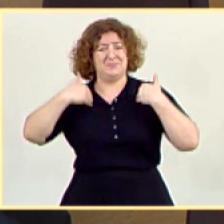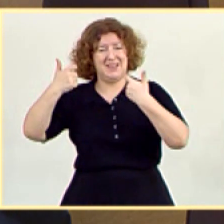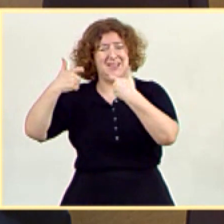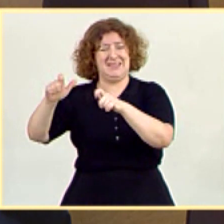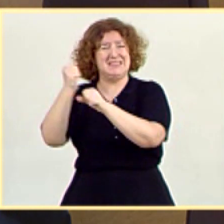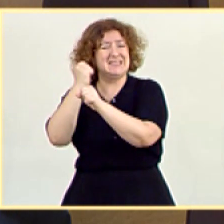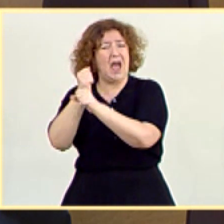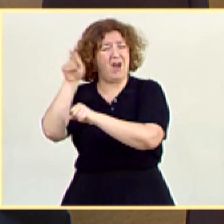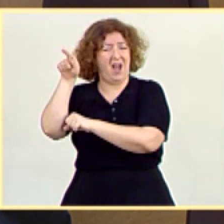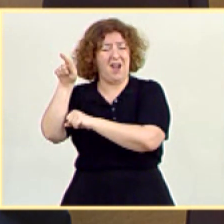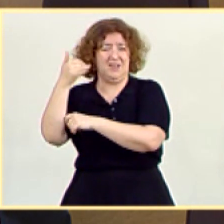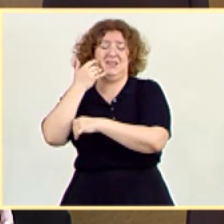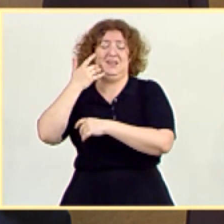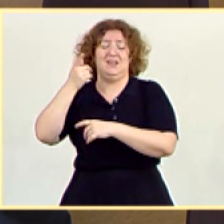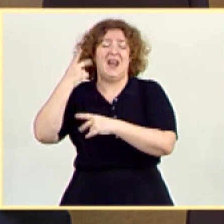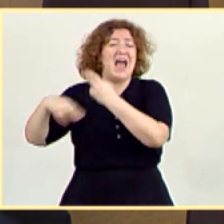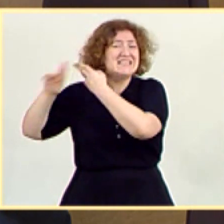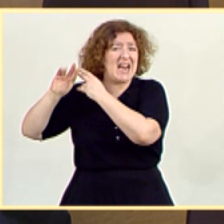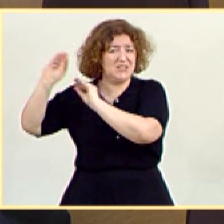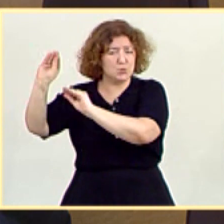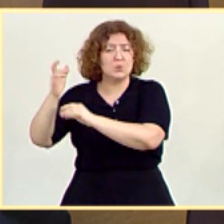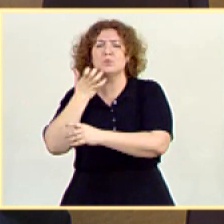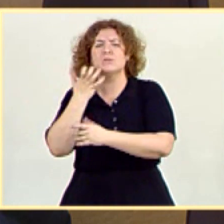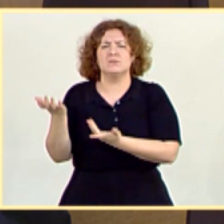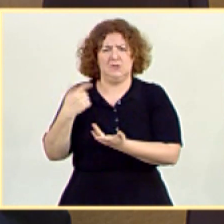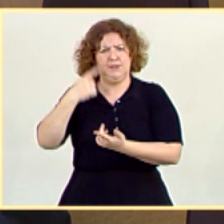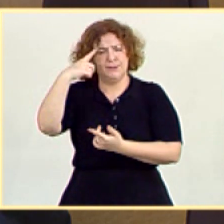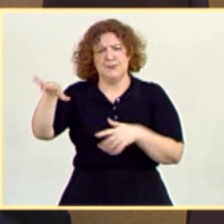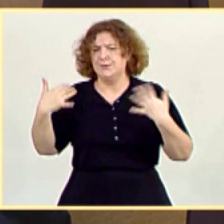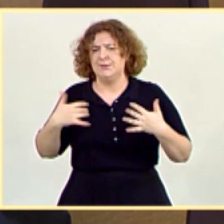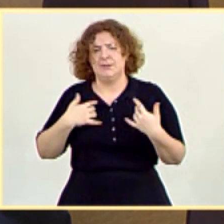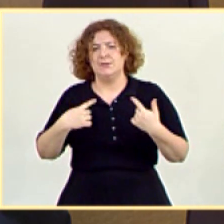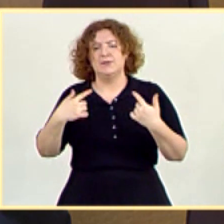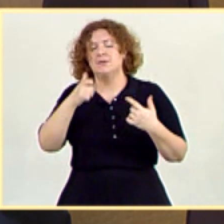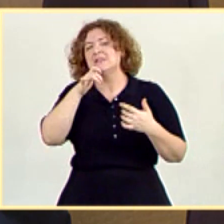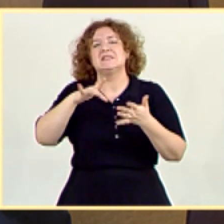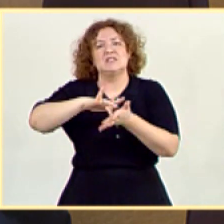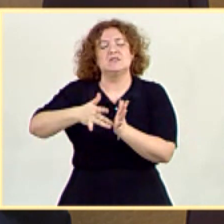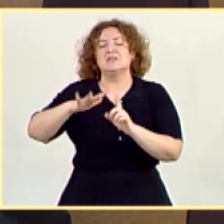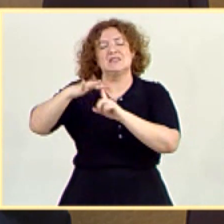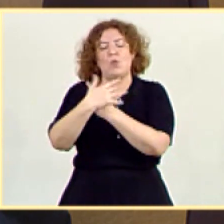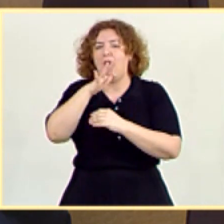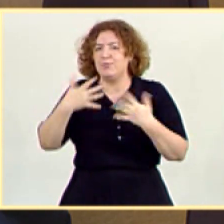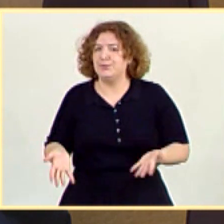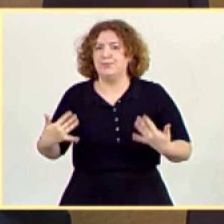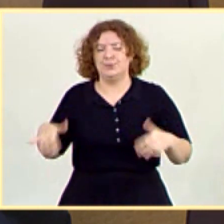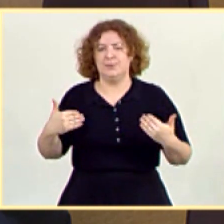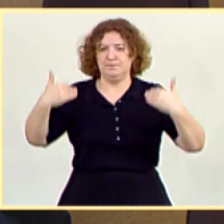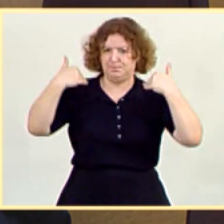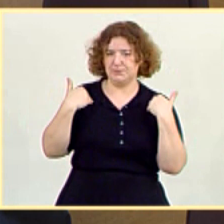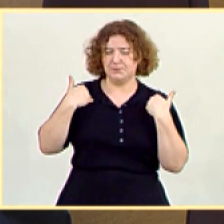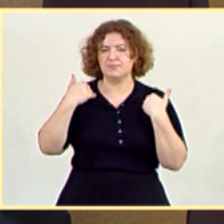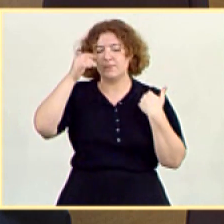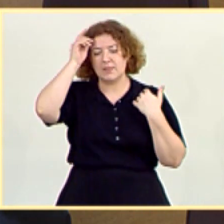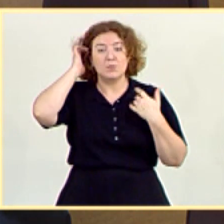Departamento de Trabajo y de la Generalitat y nos hacemos cargo de la magnitud de la tragedia que tenemos encima de nuestro. Pero, aun así,